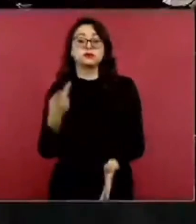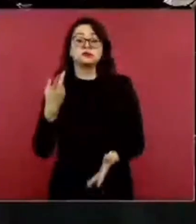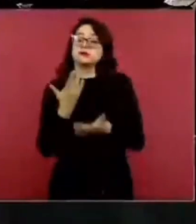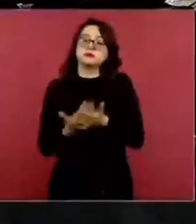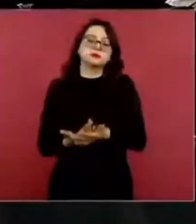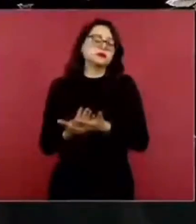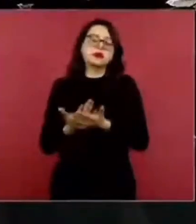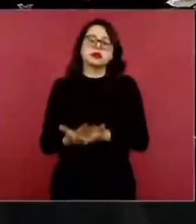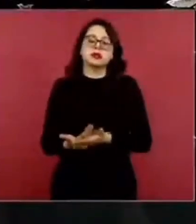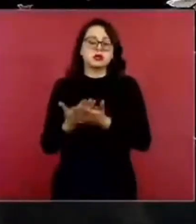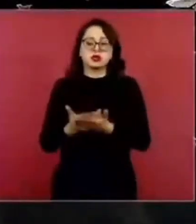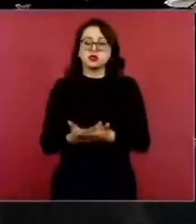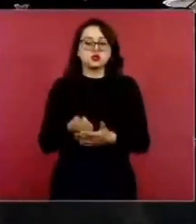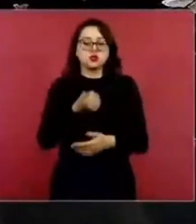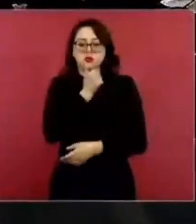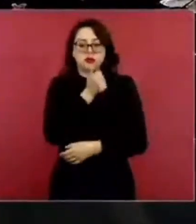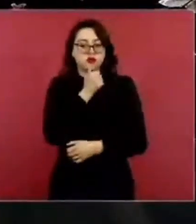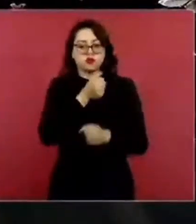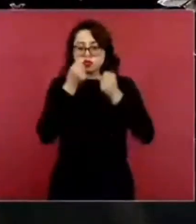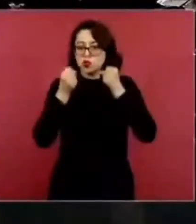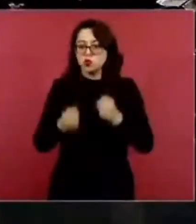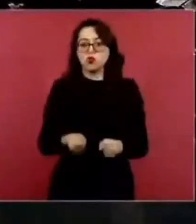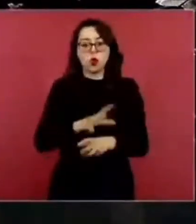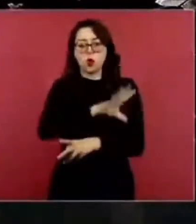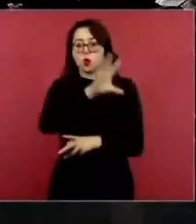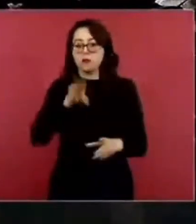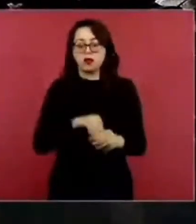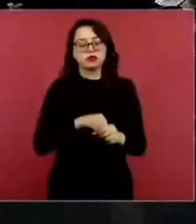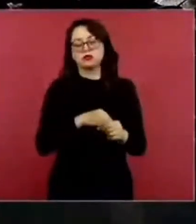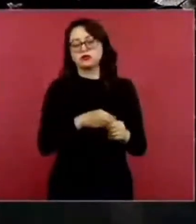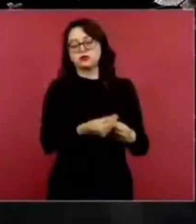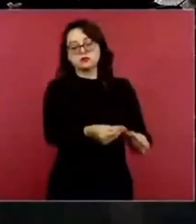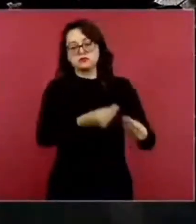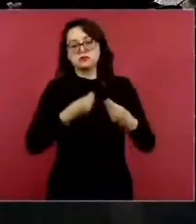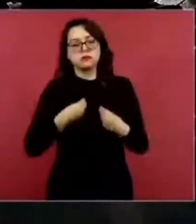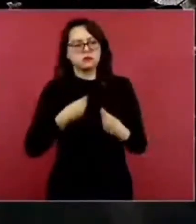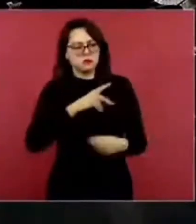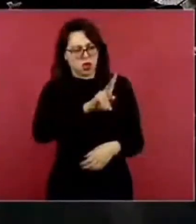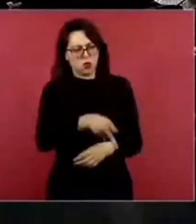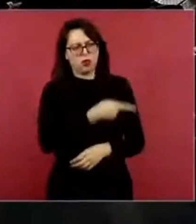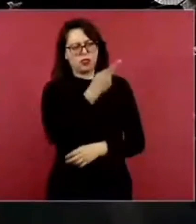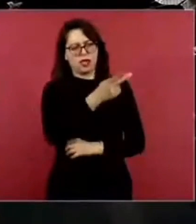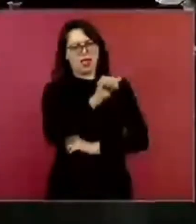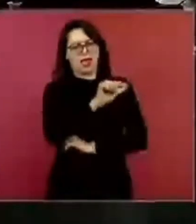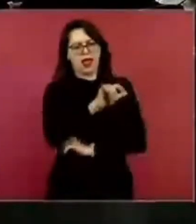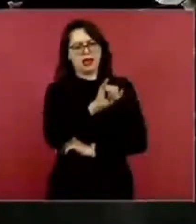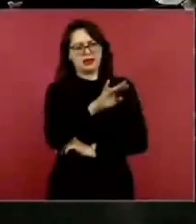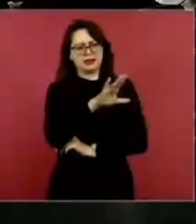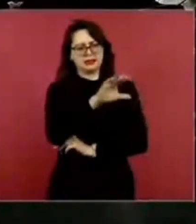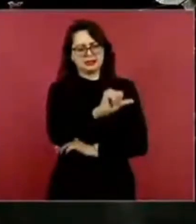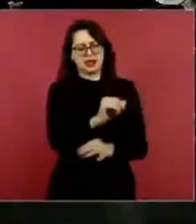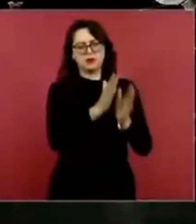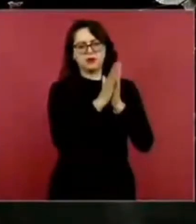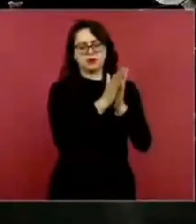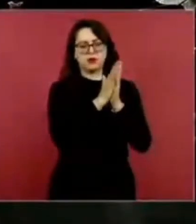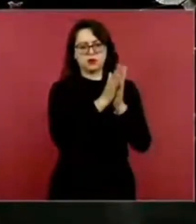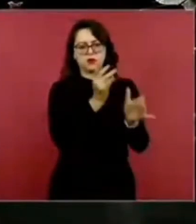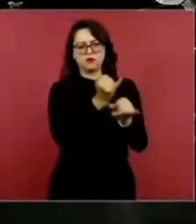no tengo yo la información completa. A ver si Alicia nos informa.